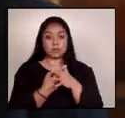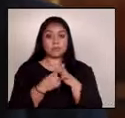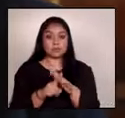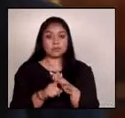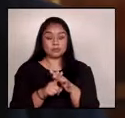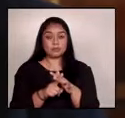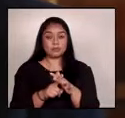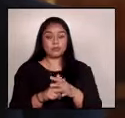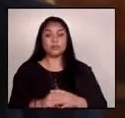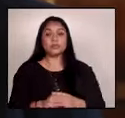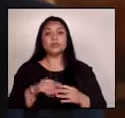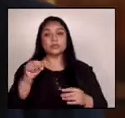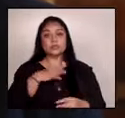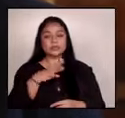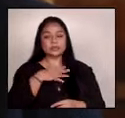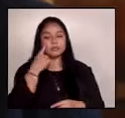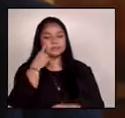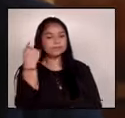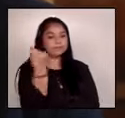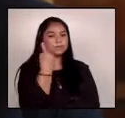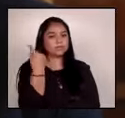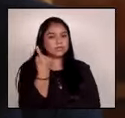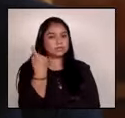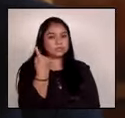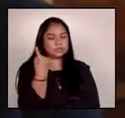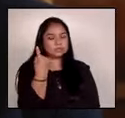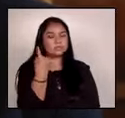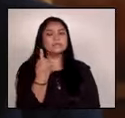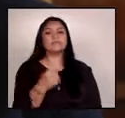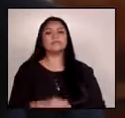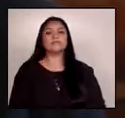mañana tiene una importancia fundamental.